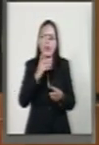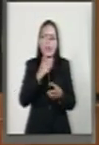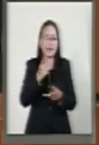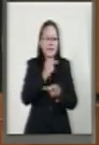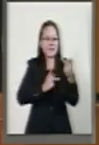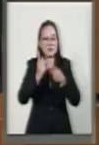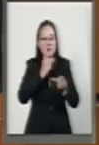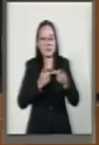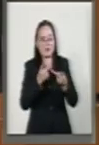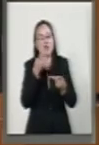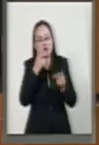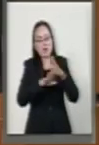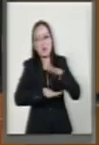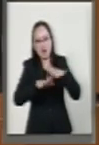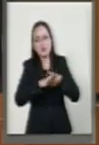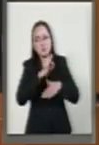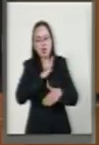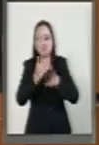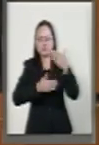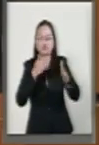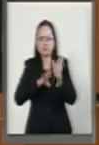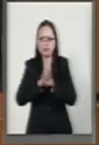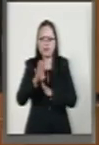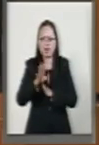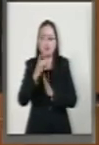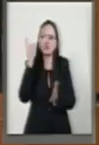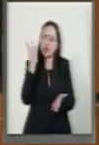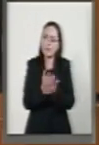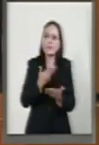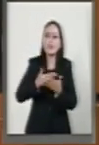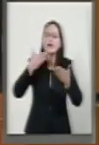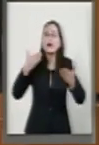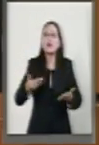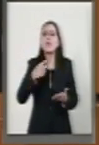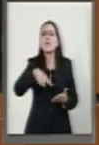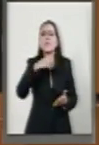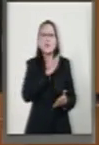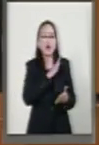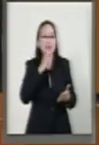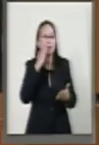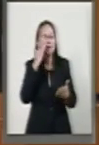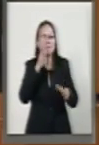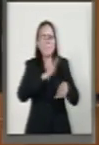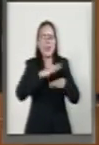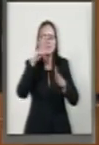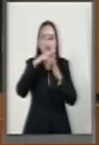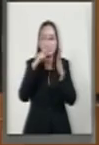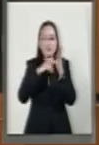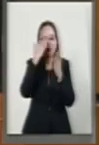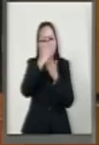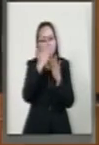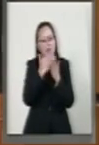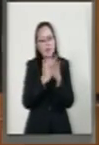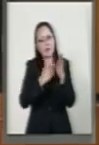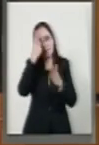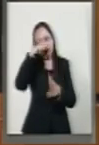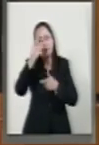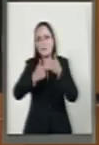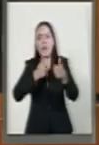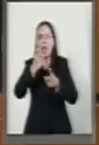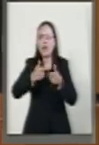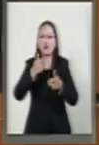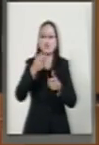Que como estados soberanos les corresponde, solamente que ahora deberán realizarlo bajo esquemas viables de pago y transparencia y en